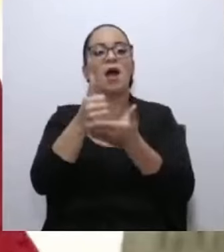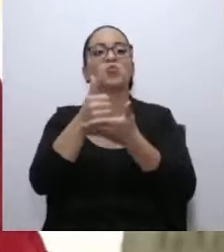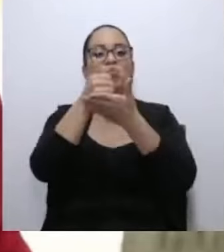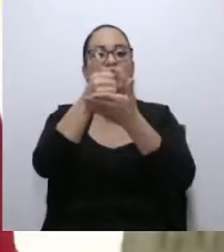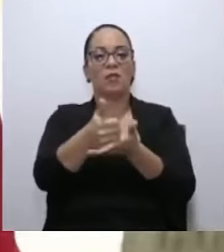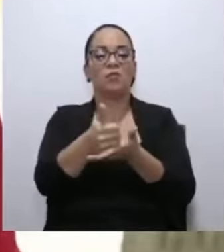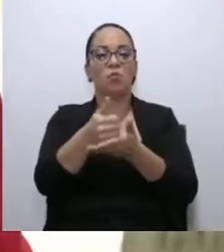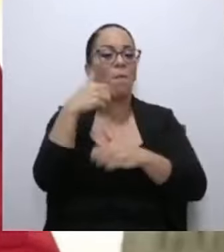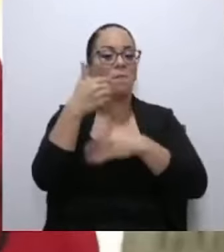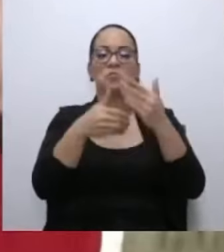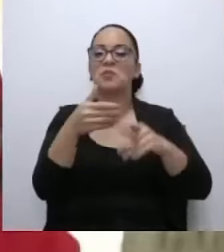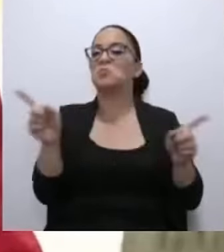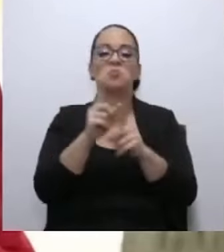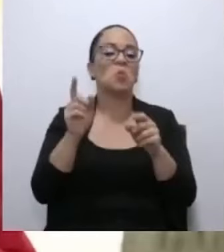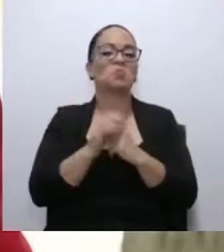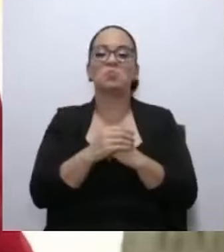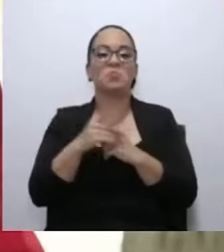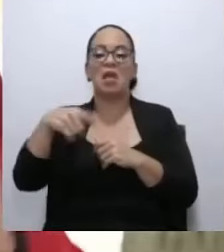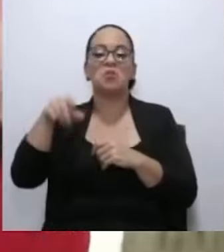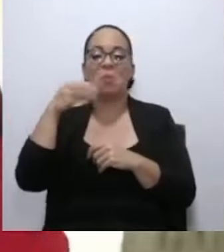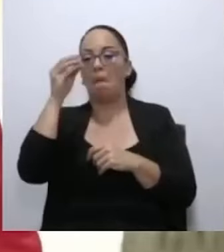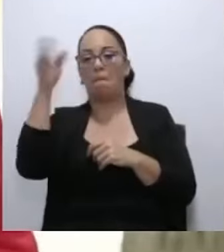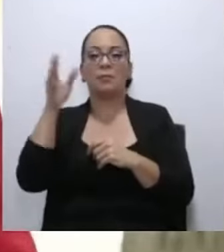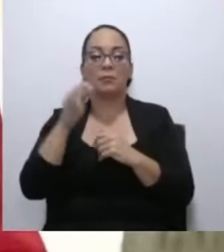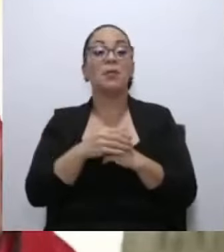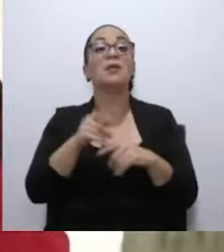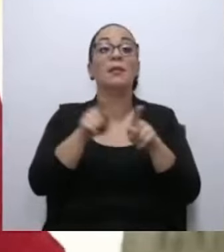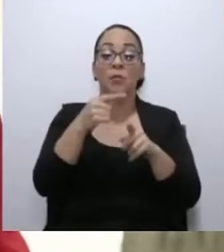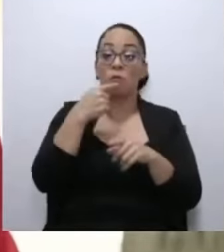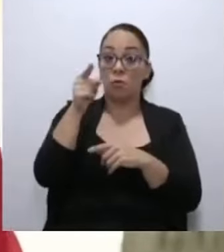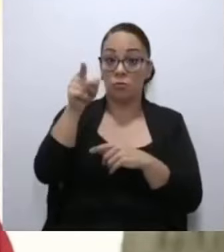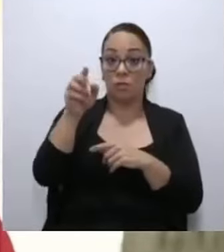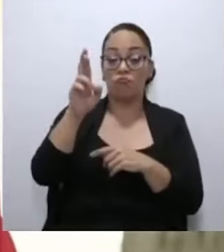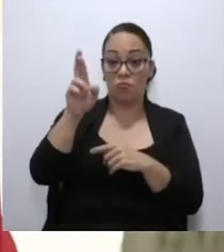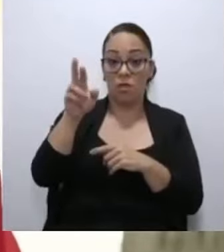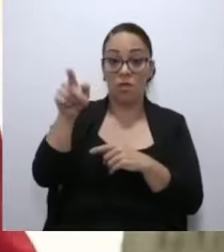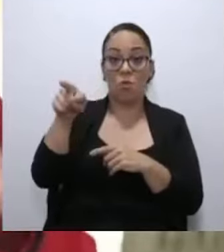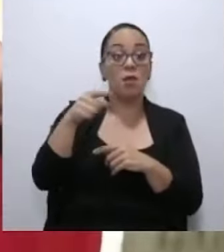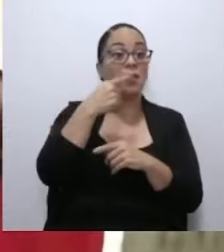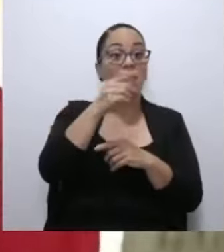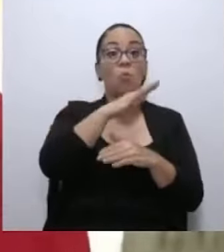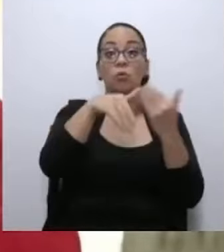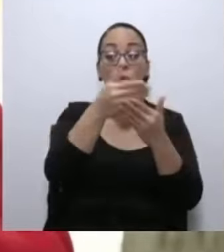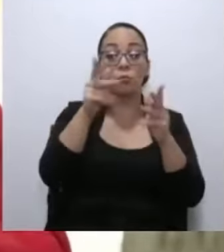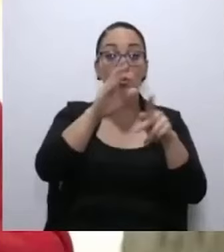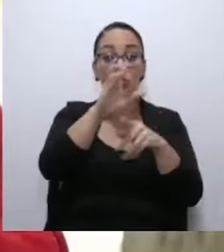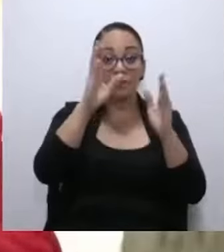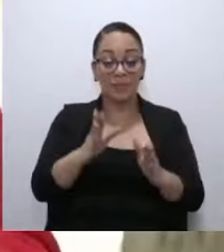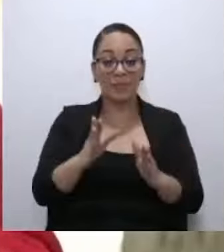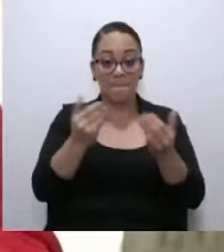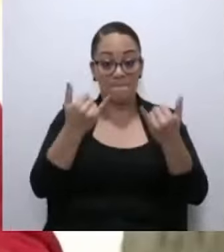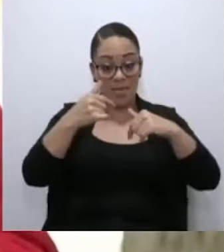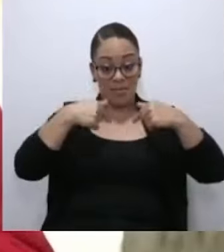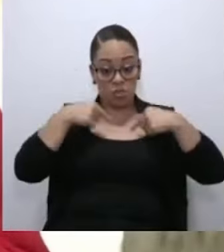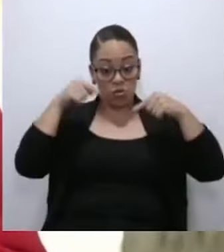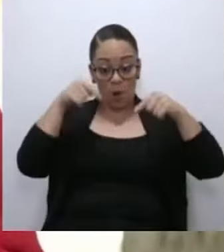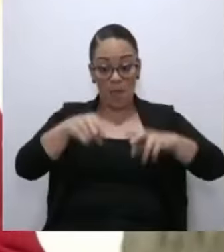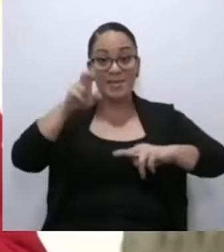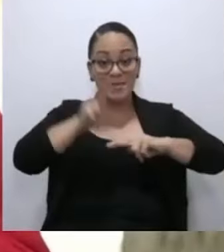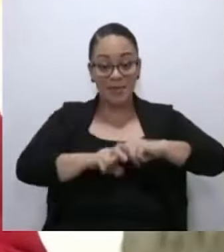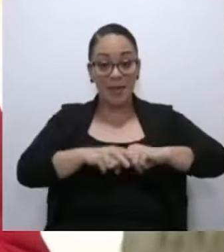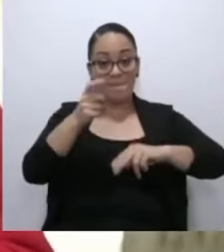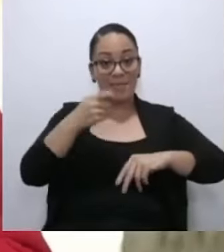proceso. Y también se lo digo a usted, don Rodrigo, y a todos los costarricenses, mientras yo esté en esa silla, voy a tomar